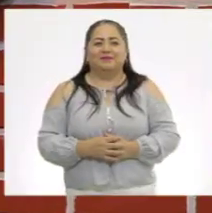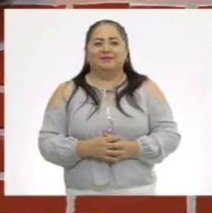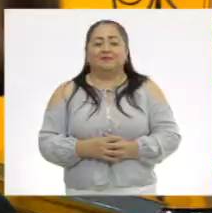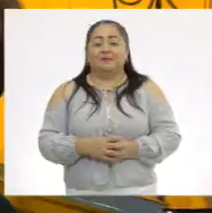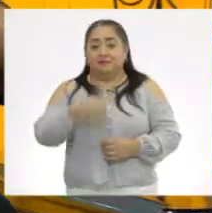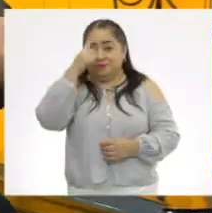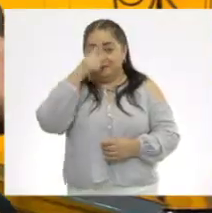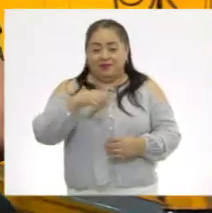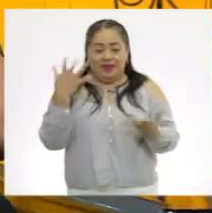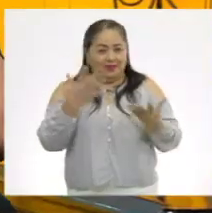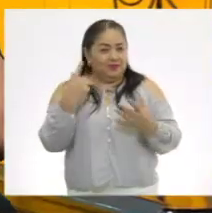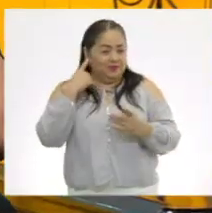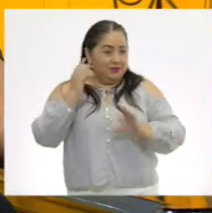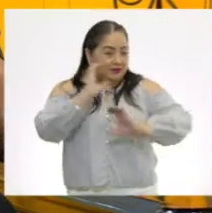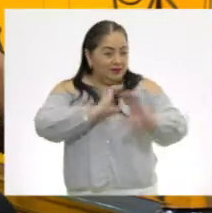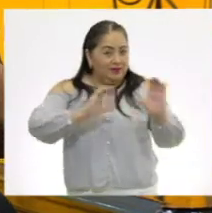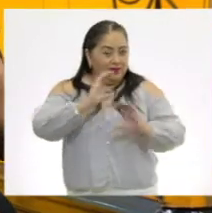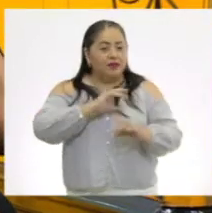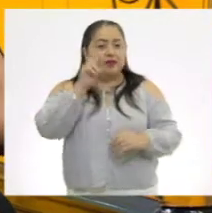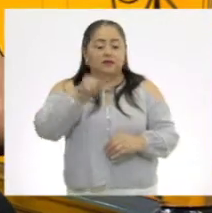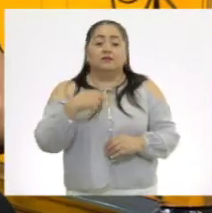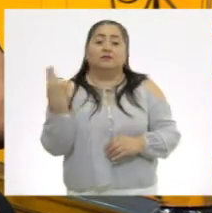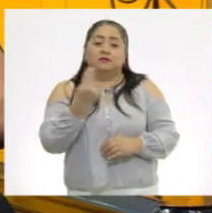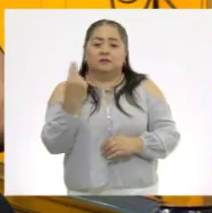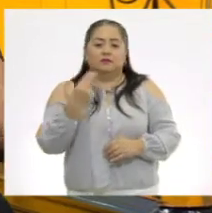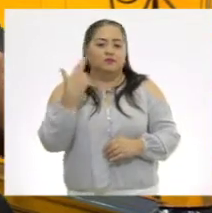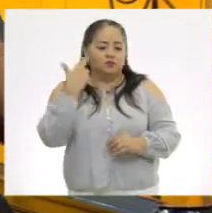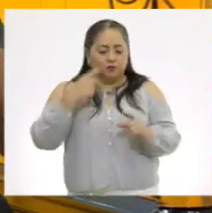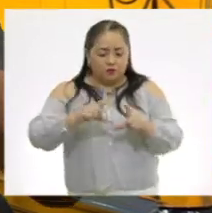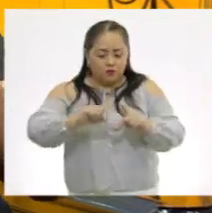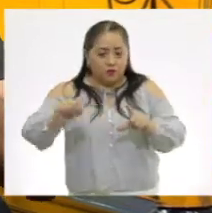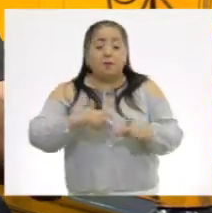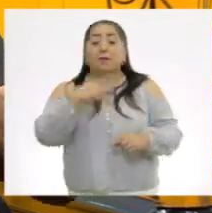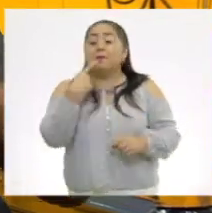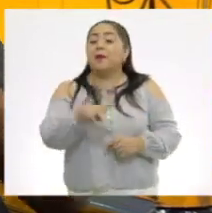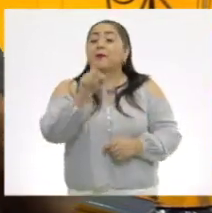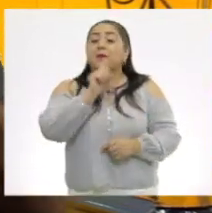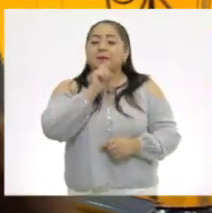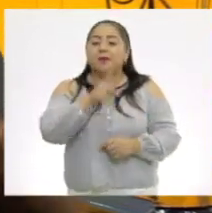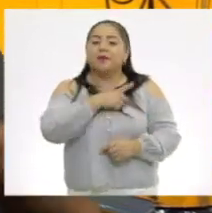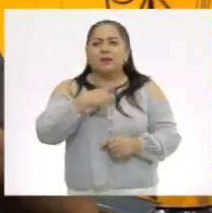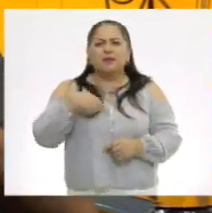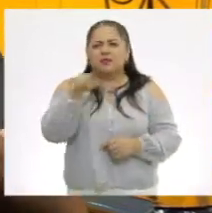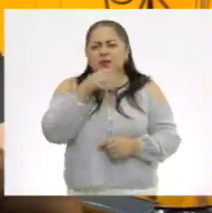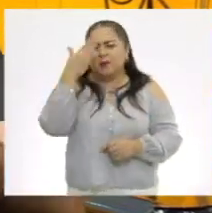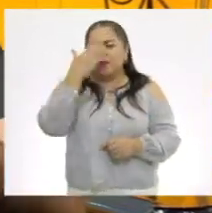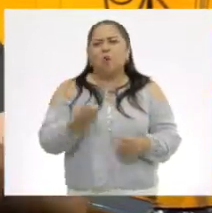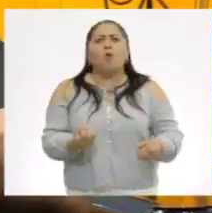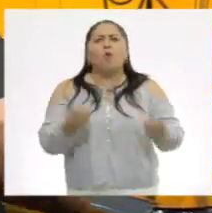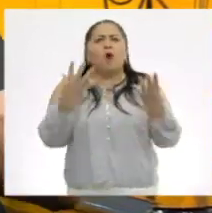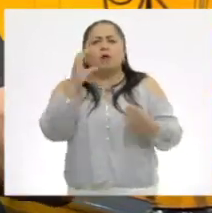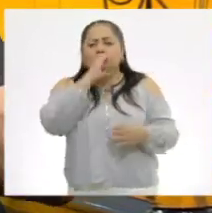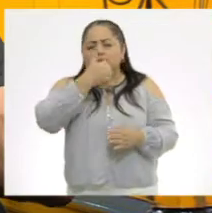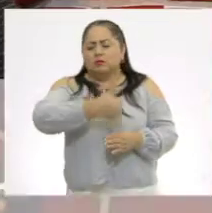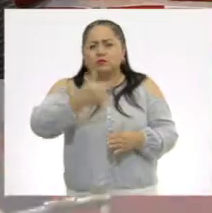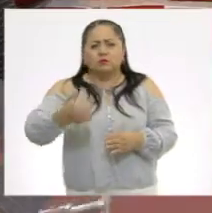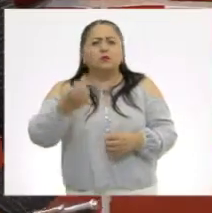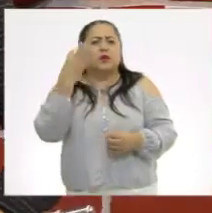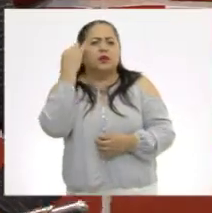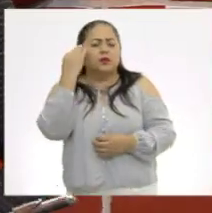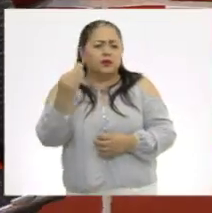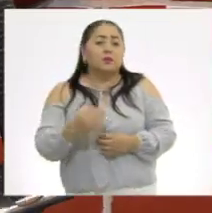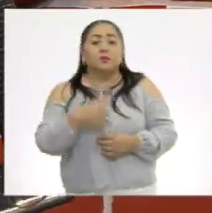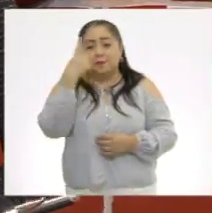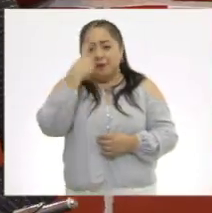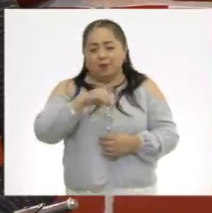Para crear una canción, hacen falta las notas musicales, pero también tenemos que saber cuánto dura cada una de ellas. Pues